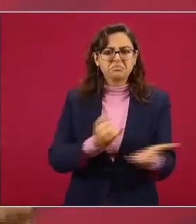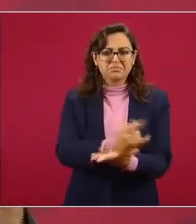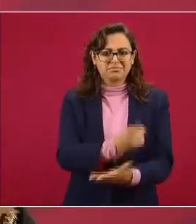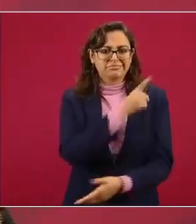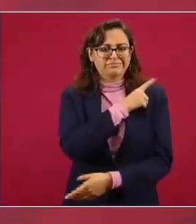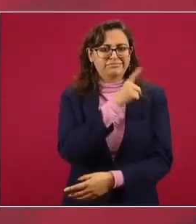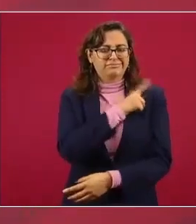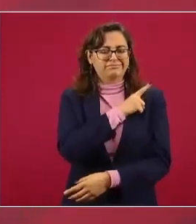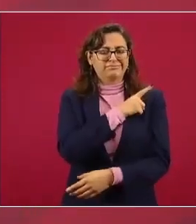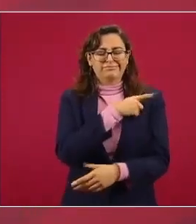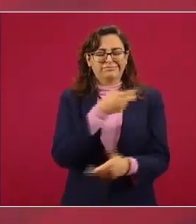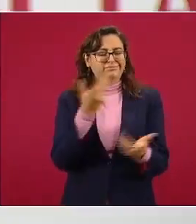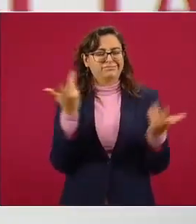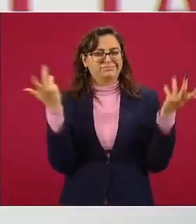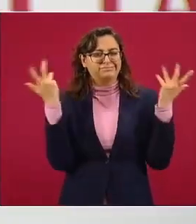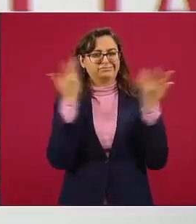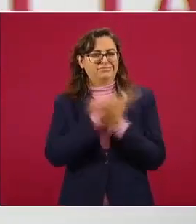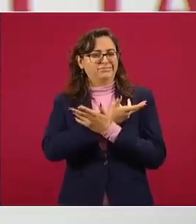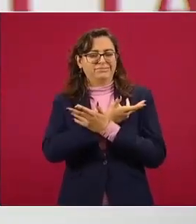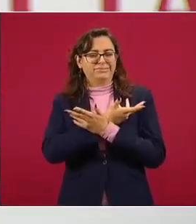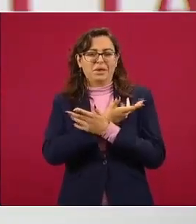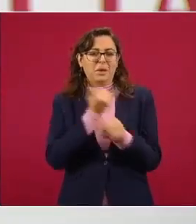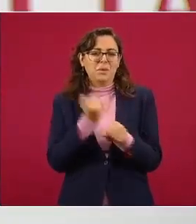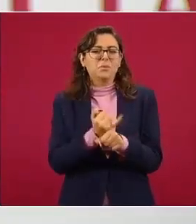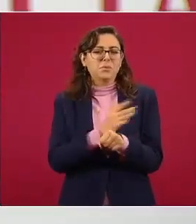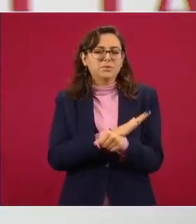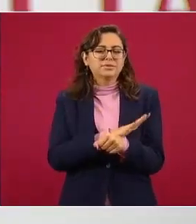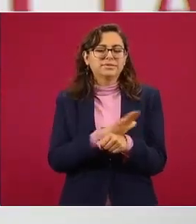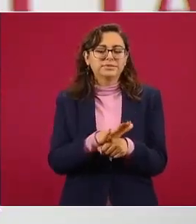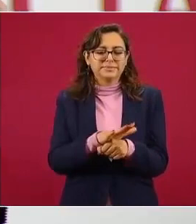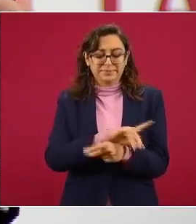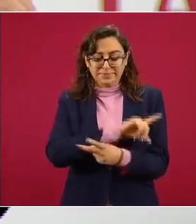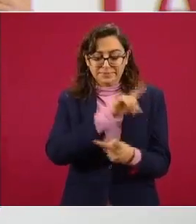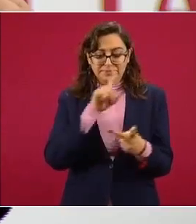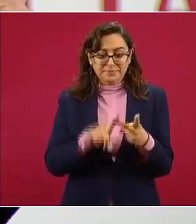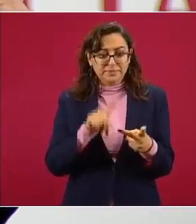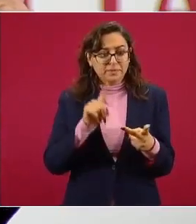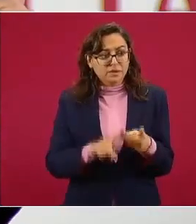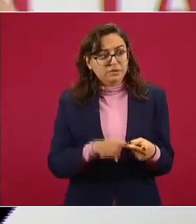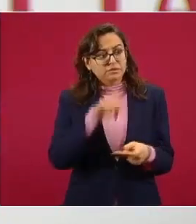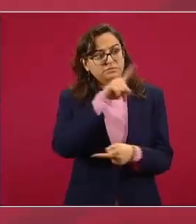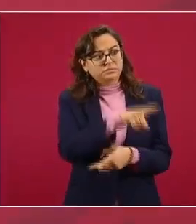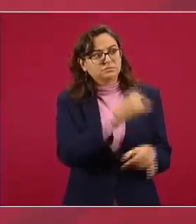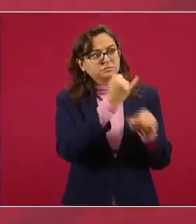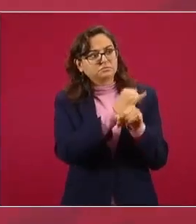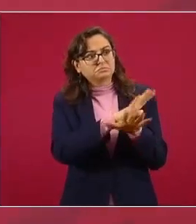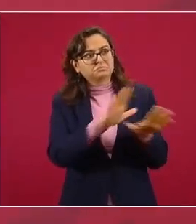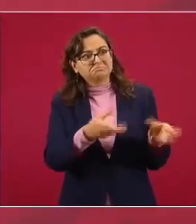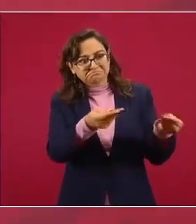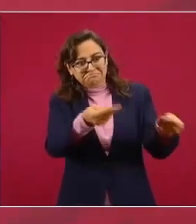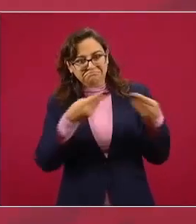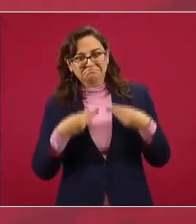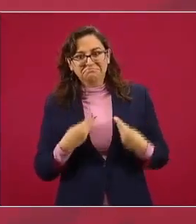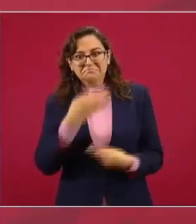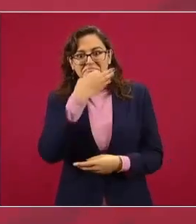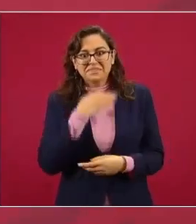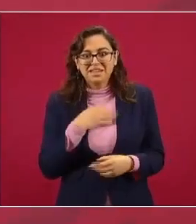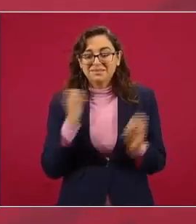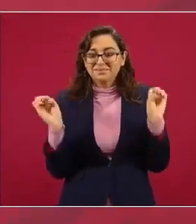de los cuales México no estaba informado a nosotros nos llegó la evidencia como ya lo dije apenas